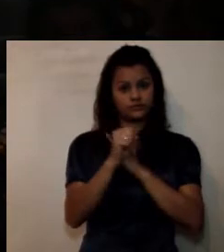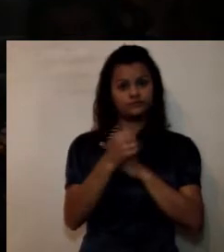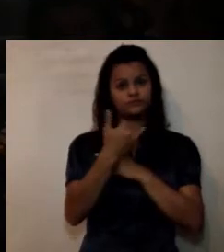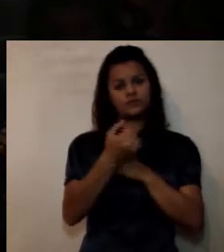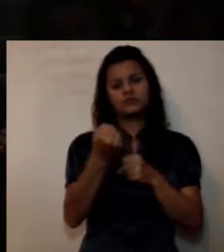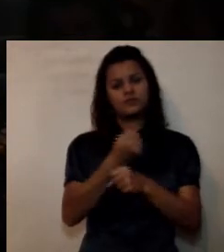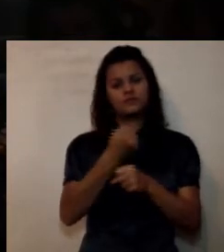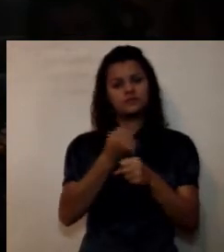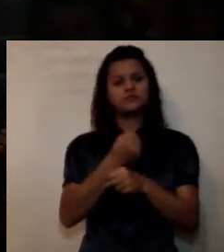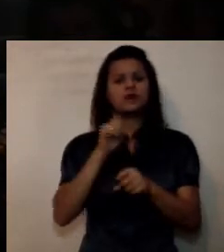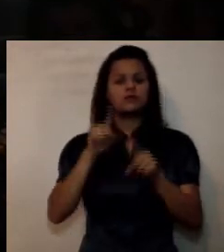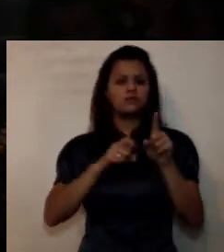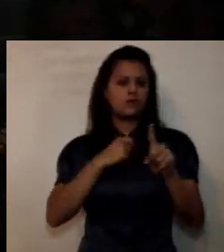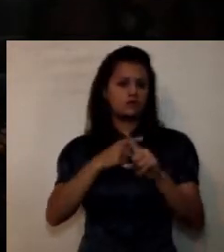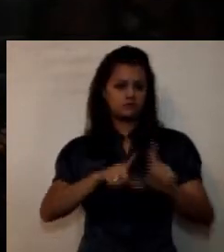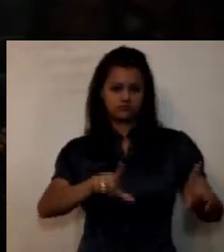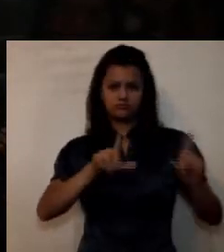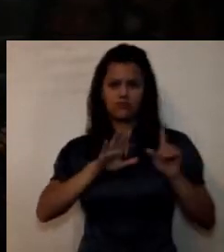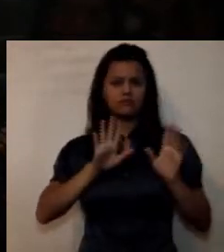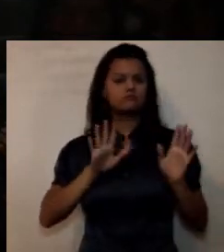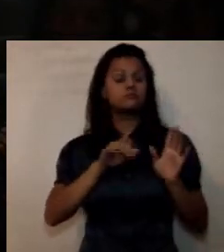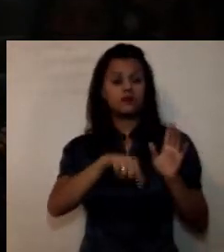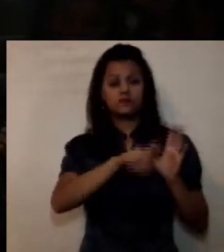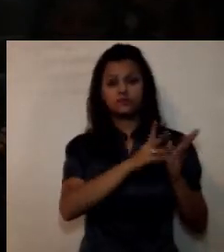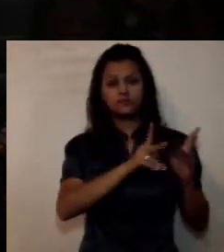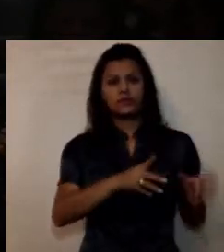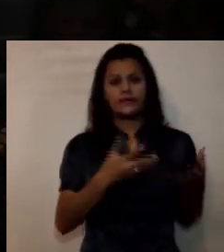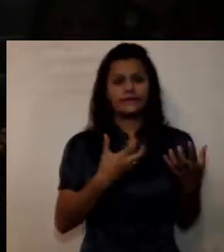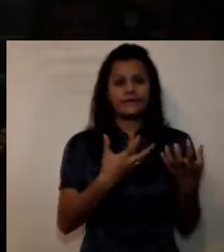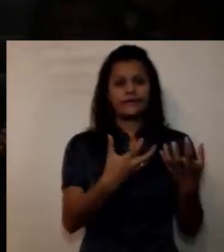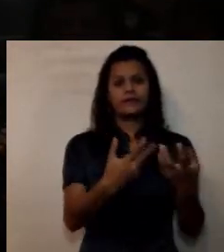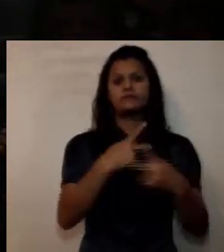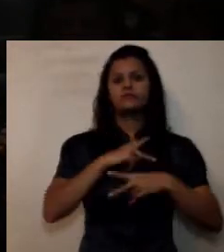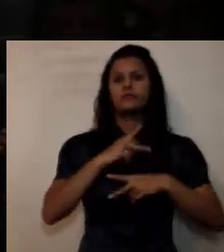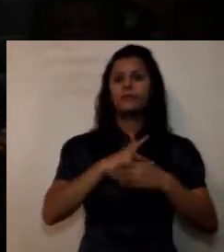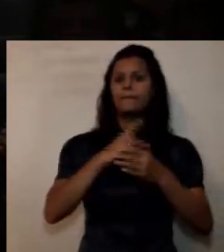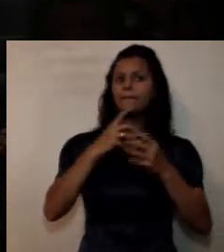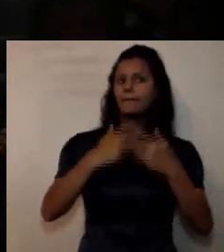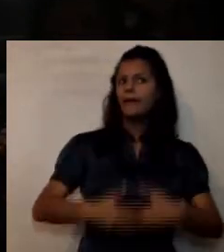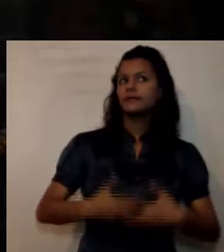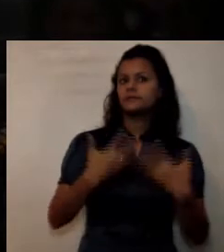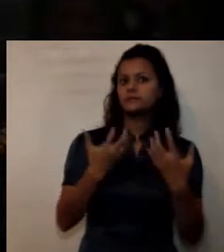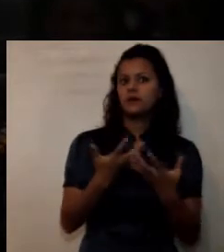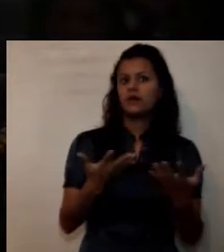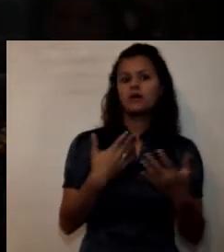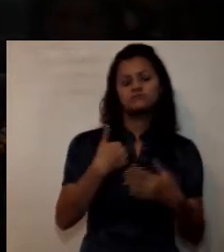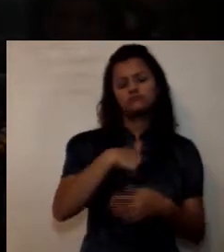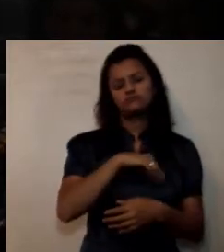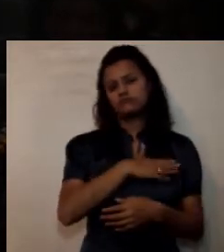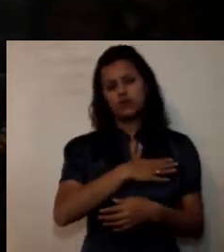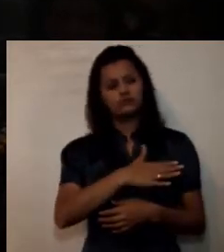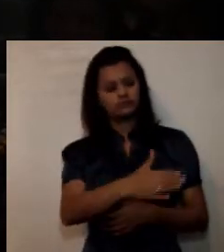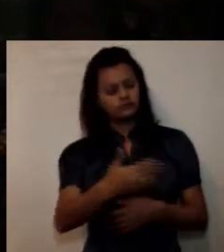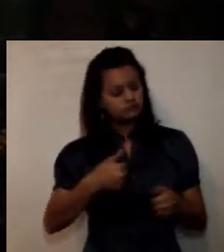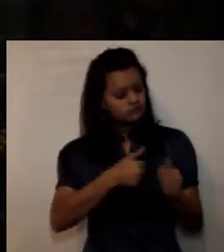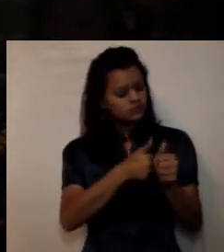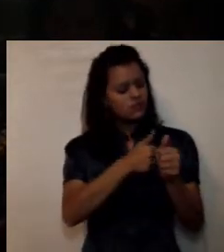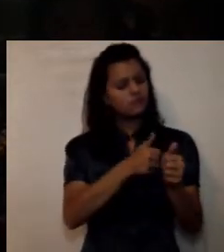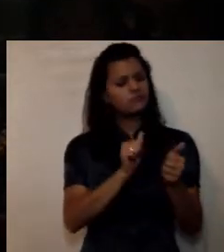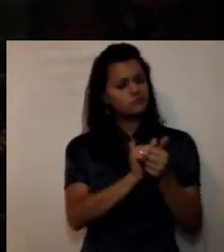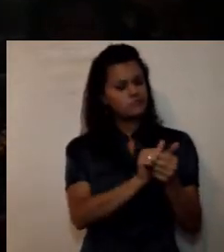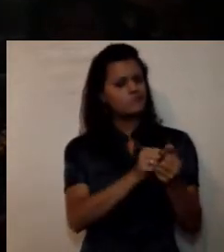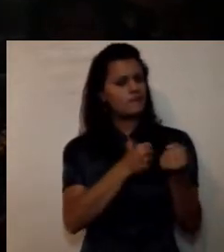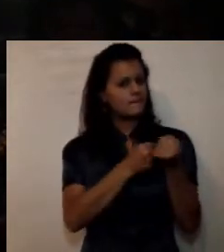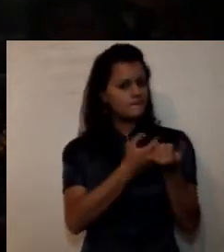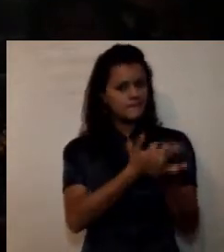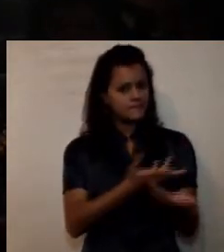egresados estudiantes que están interesados en crear empresa haciéndoles asesorías y acompañamiento dependiendo del momento en